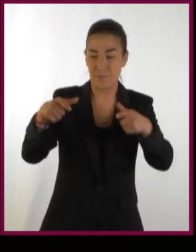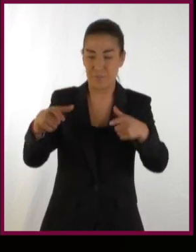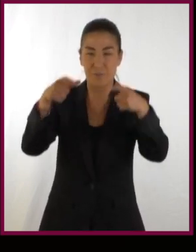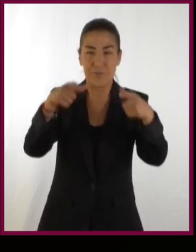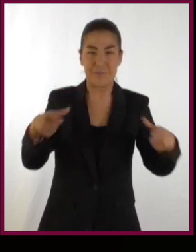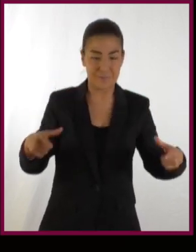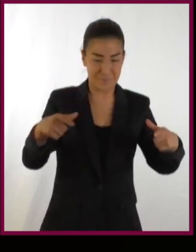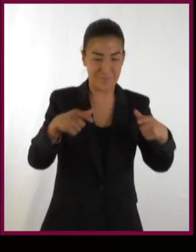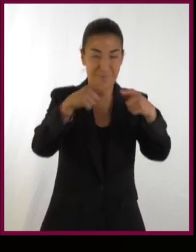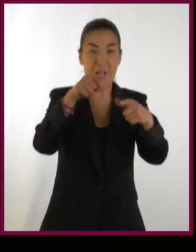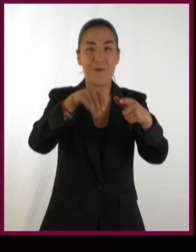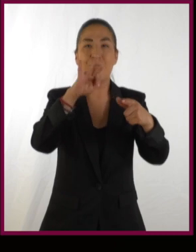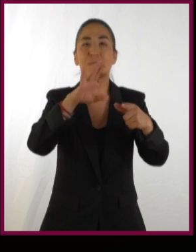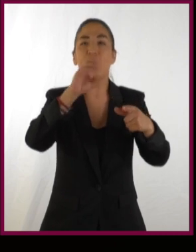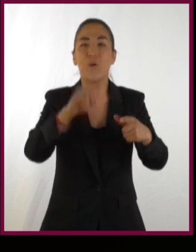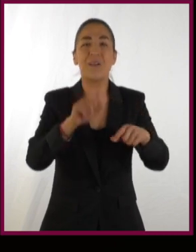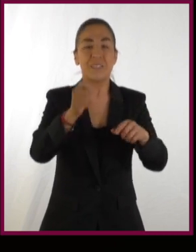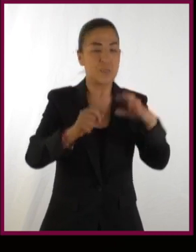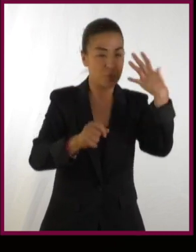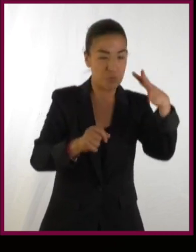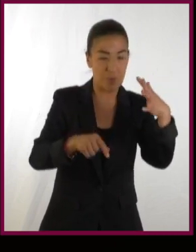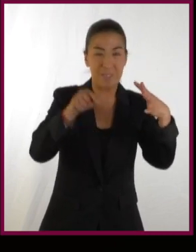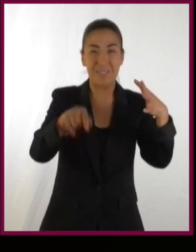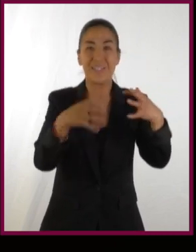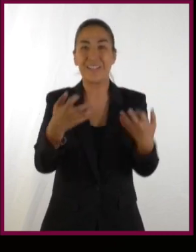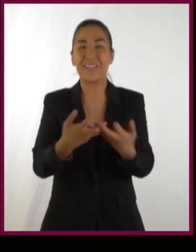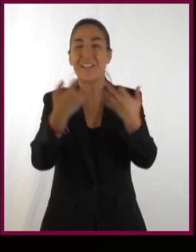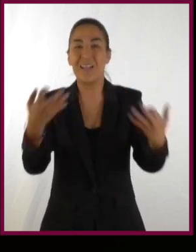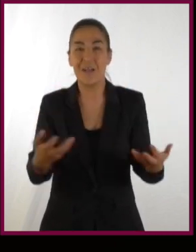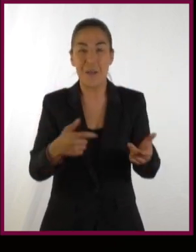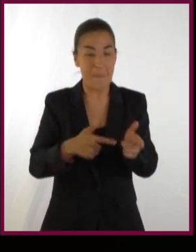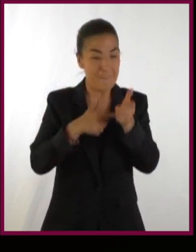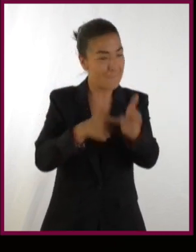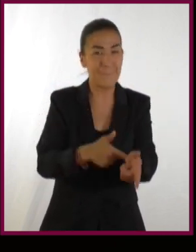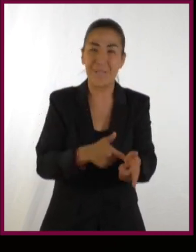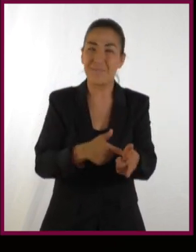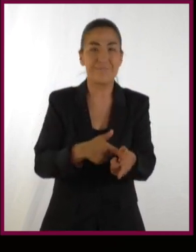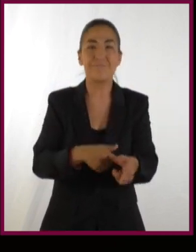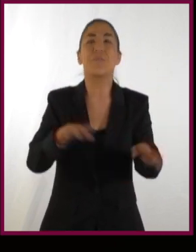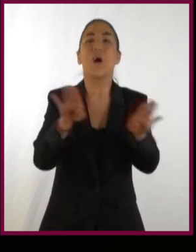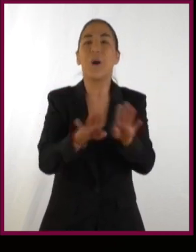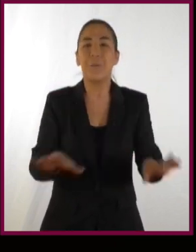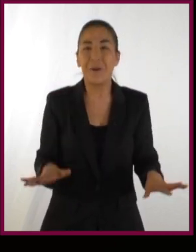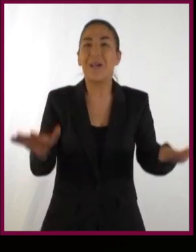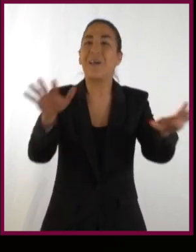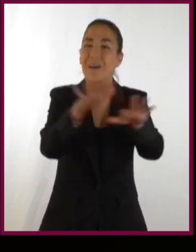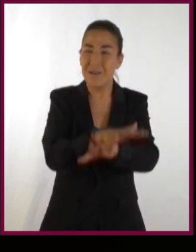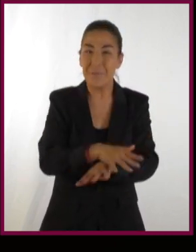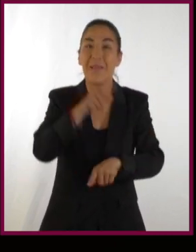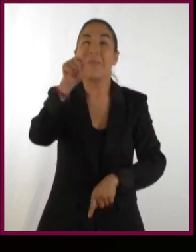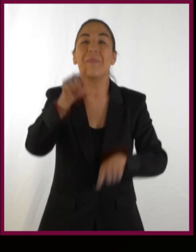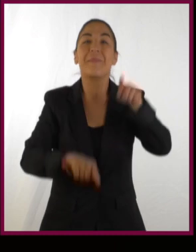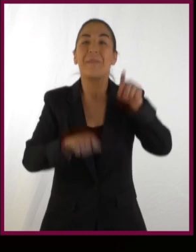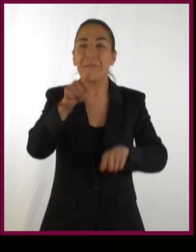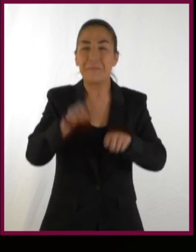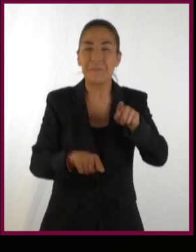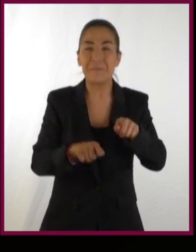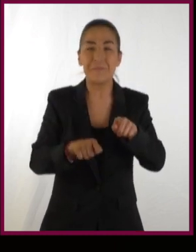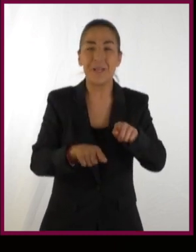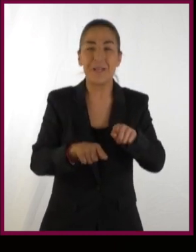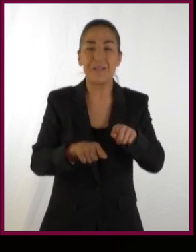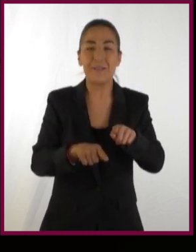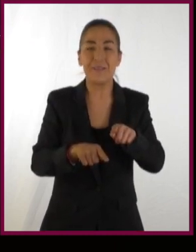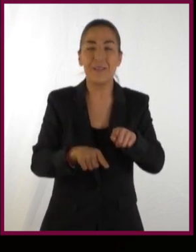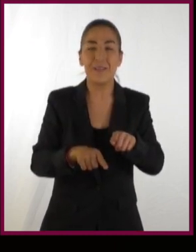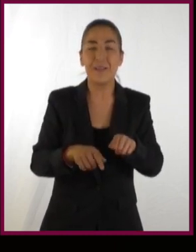distancia entre el foco y la Tierra, o sea, del Sol a la Tierra, no va a ser constante. No va Va ser una variable